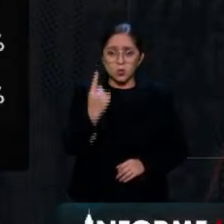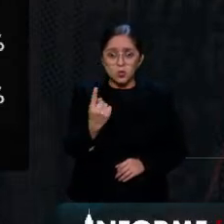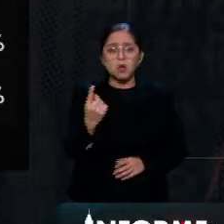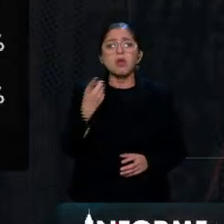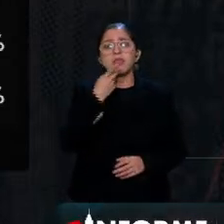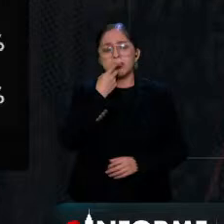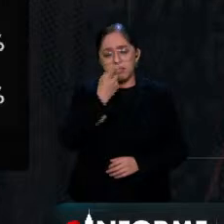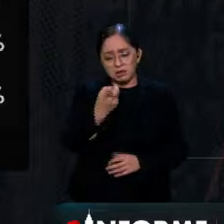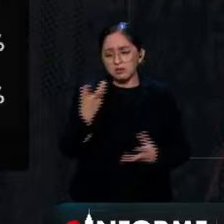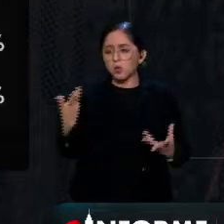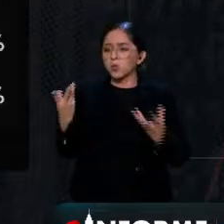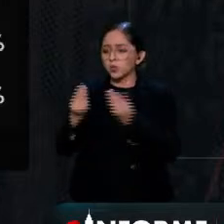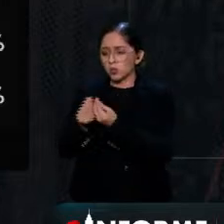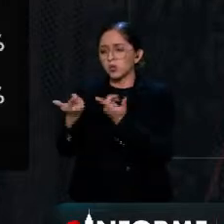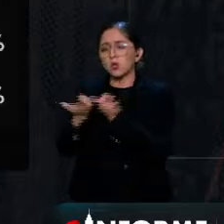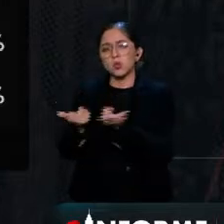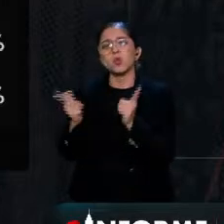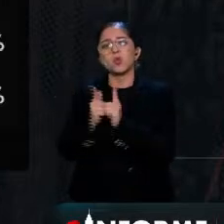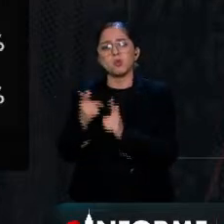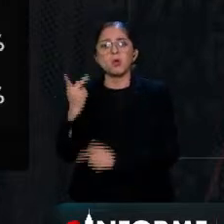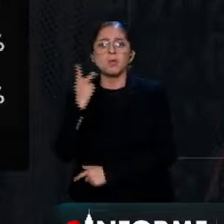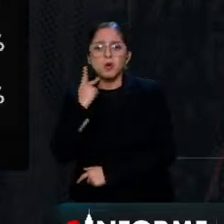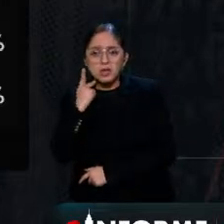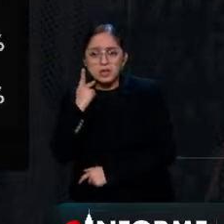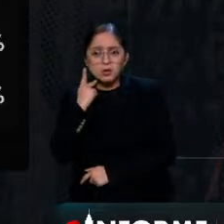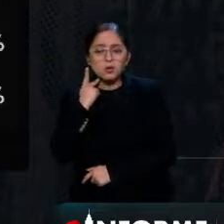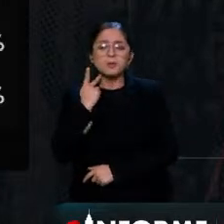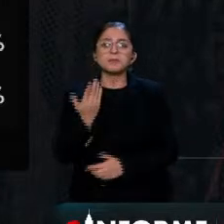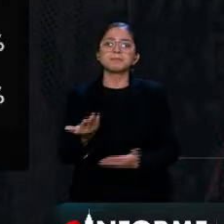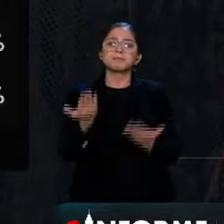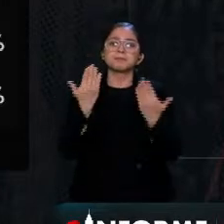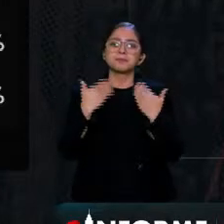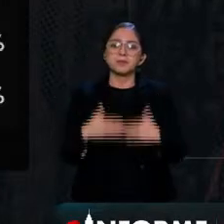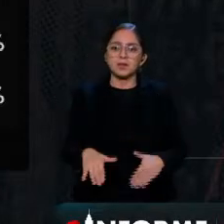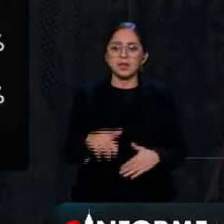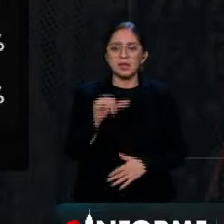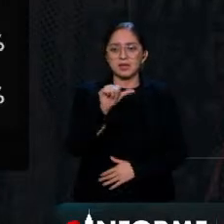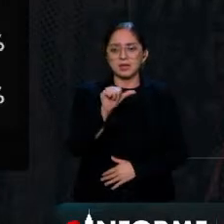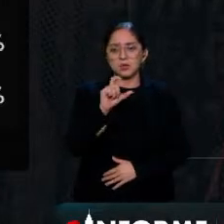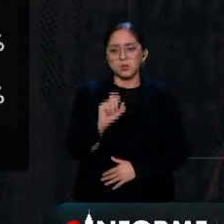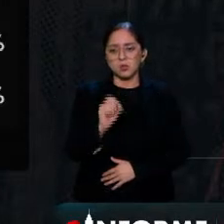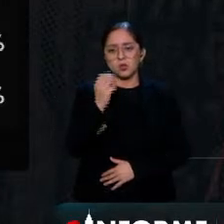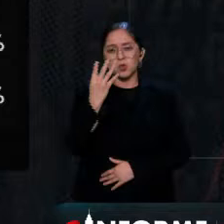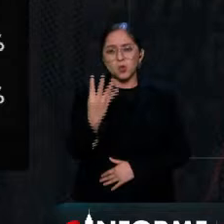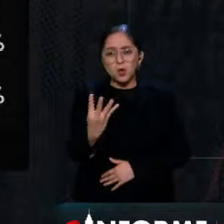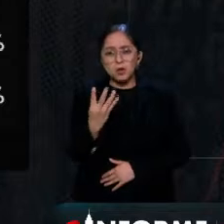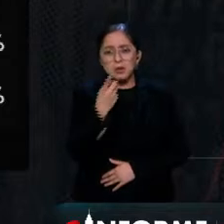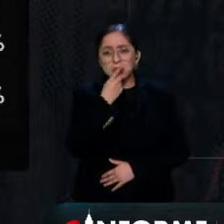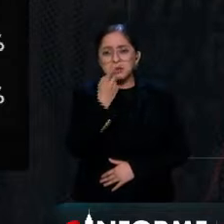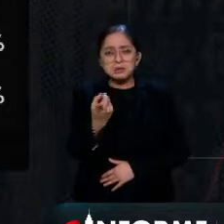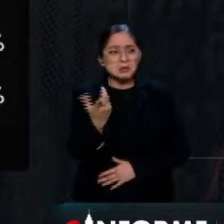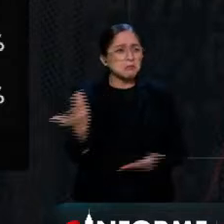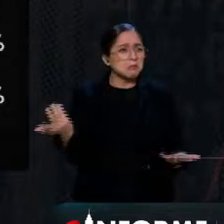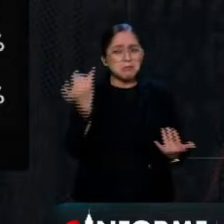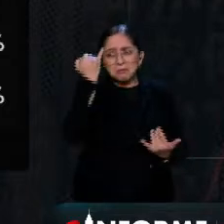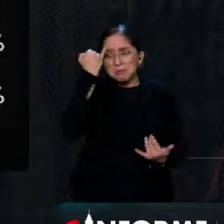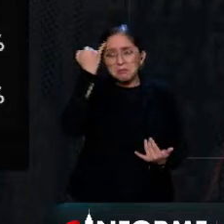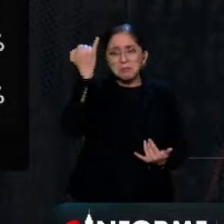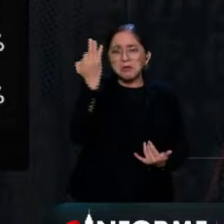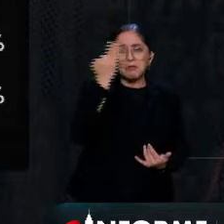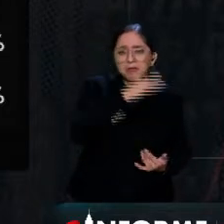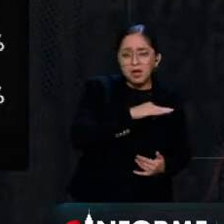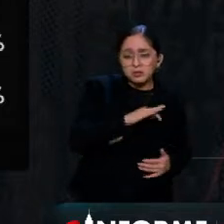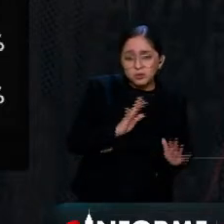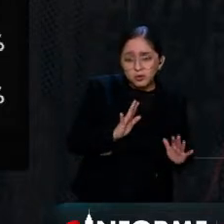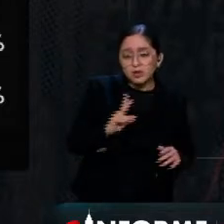está partidizado el INE 76.1 el 16.4 dice que es mitológico si mira en segundo